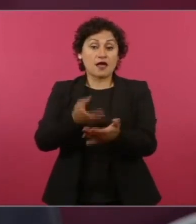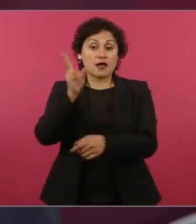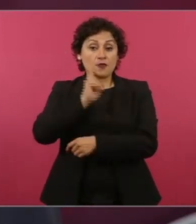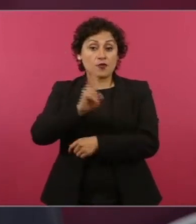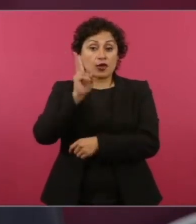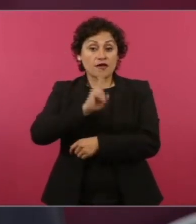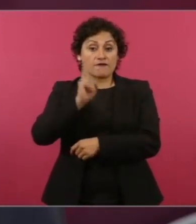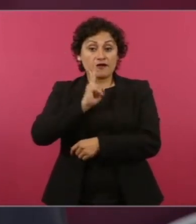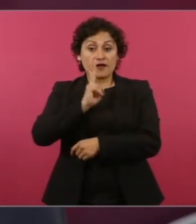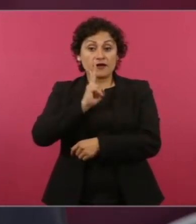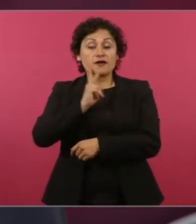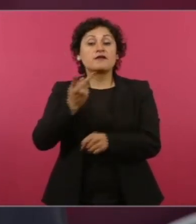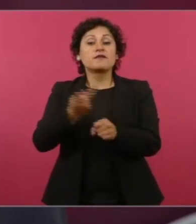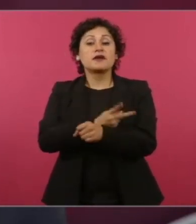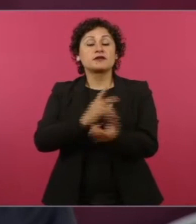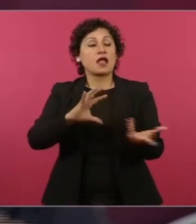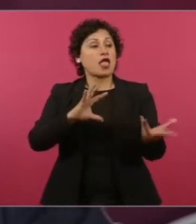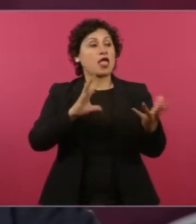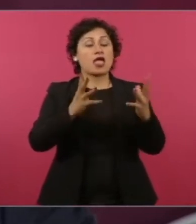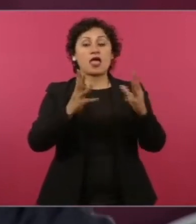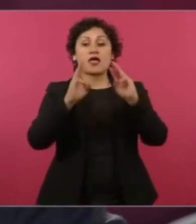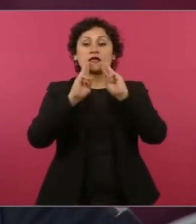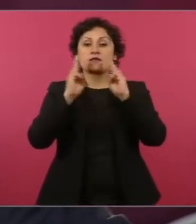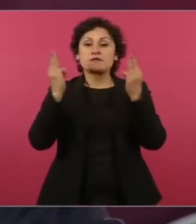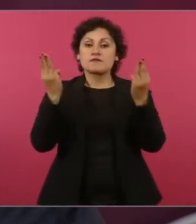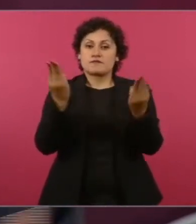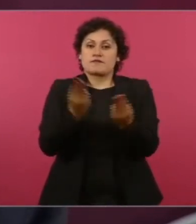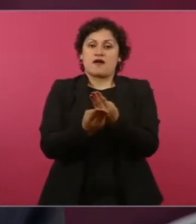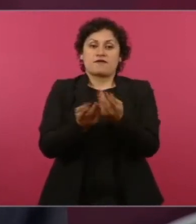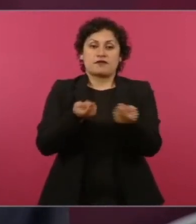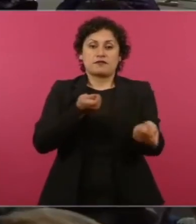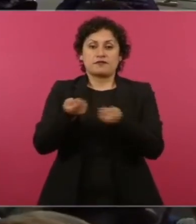y desgracian al país.